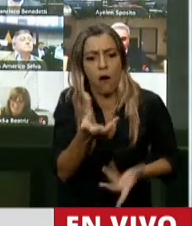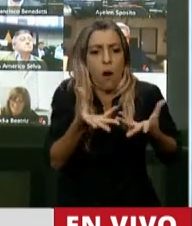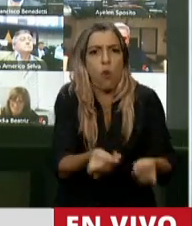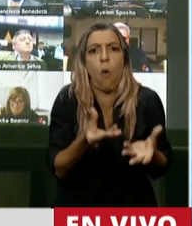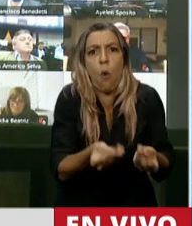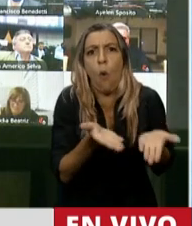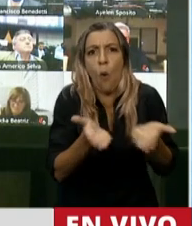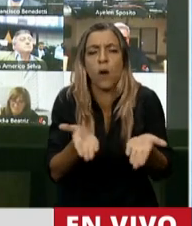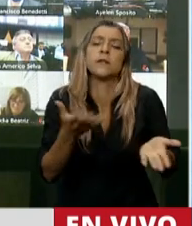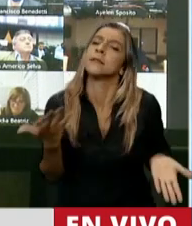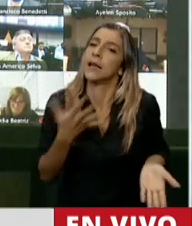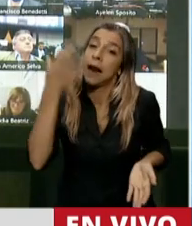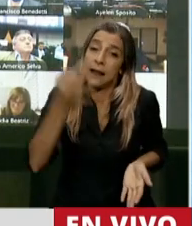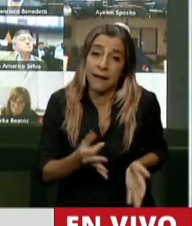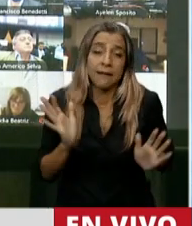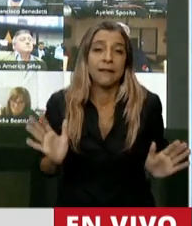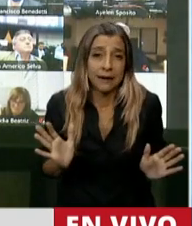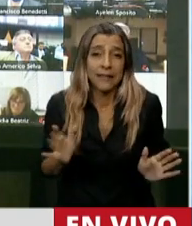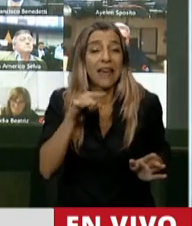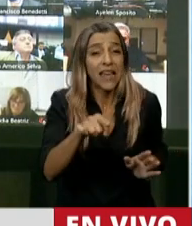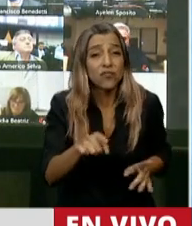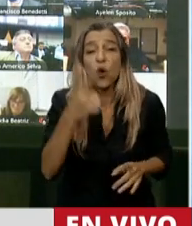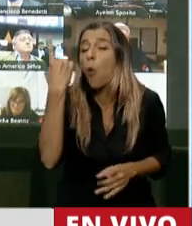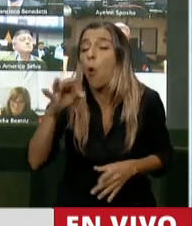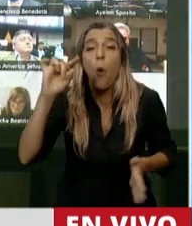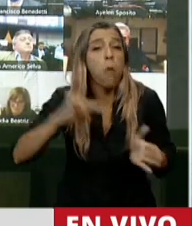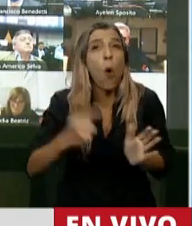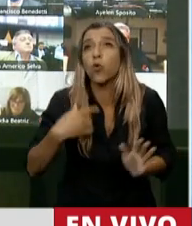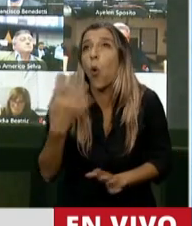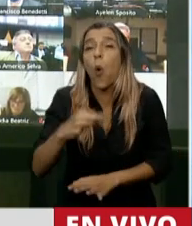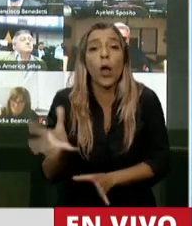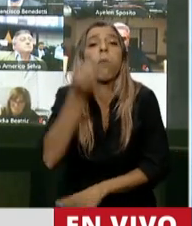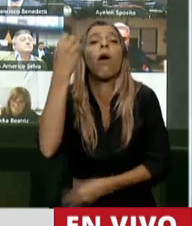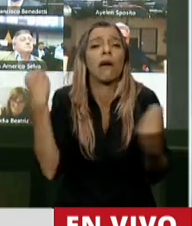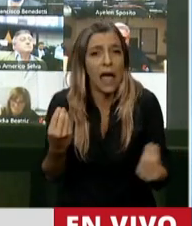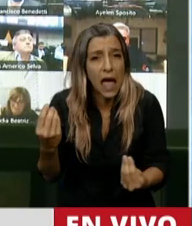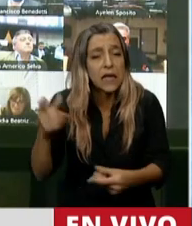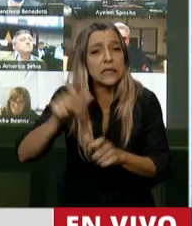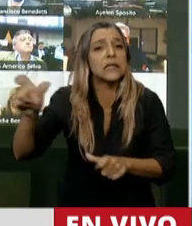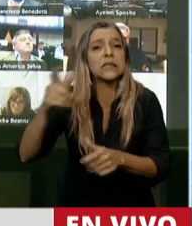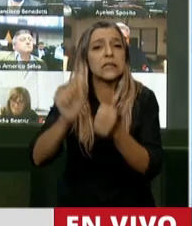Presidente, es asfixiar a la iniciativa privada. Yo le recomiendo